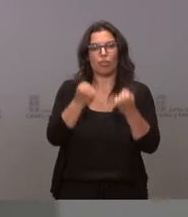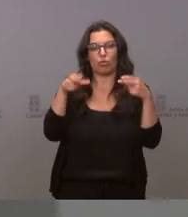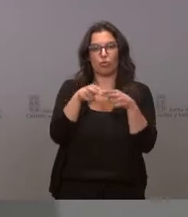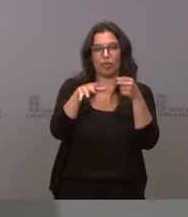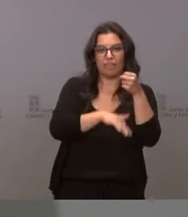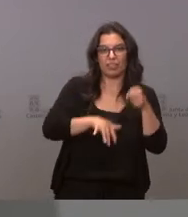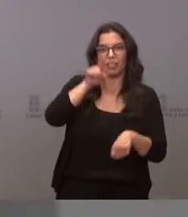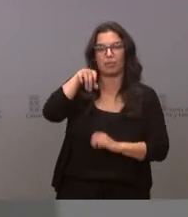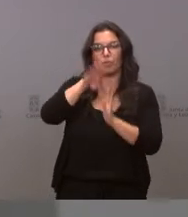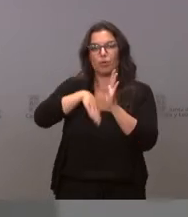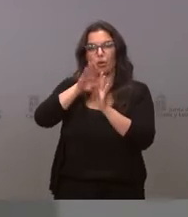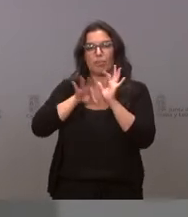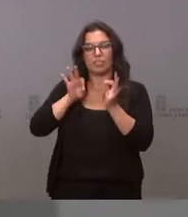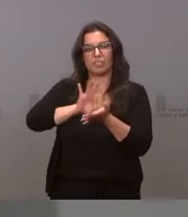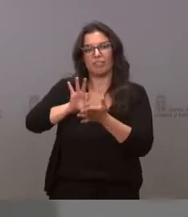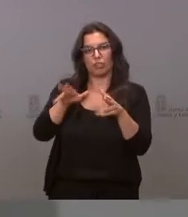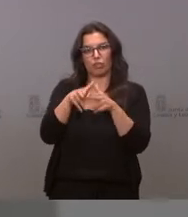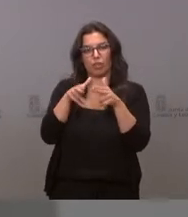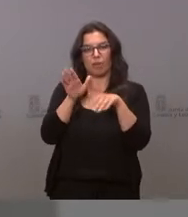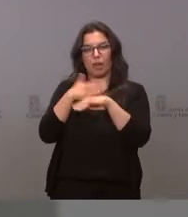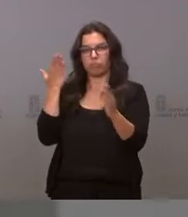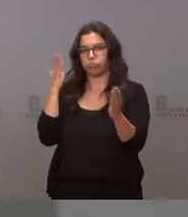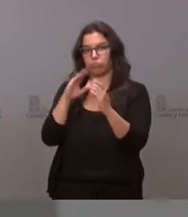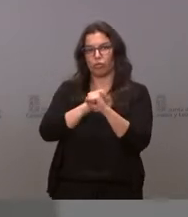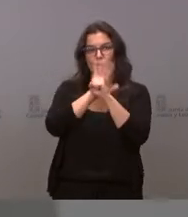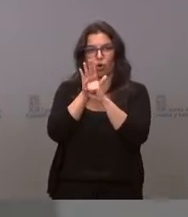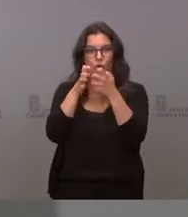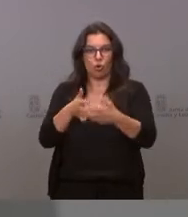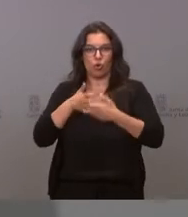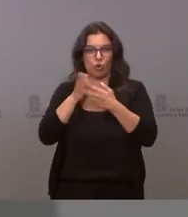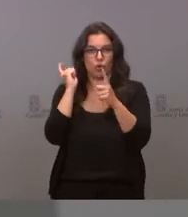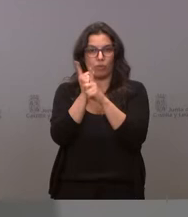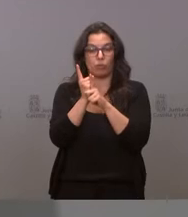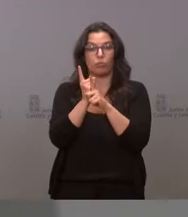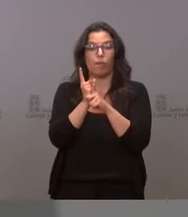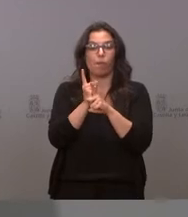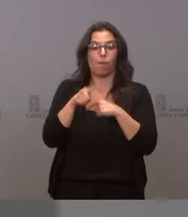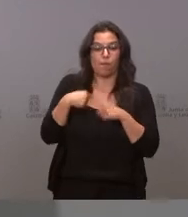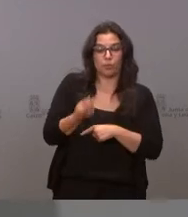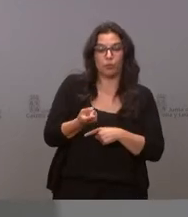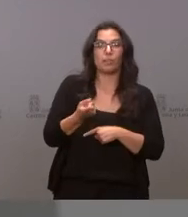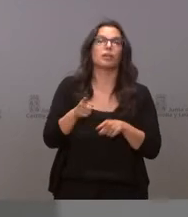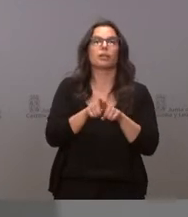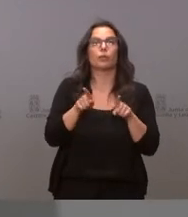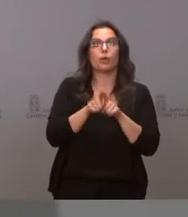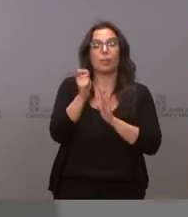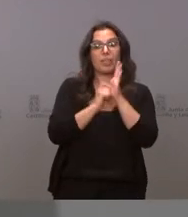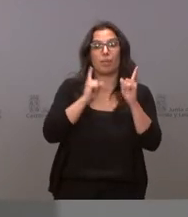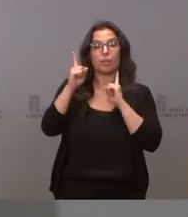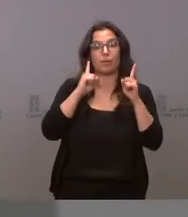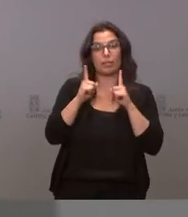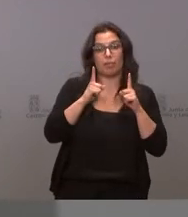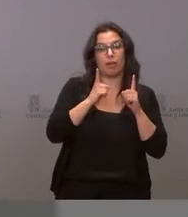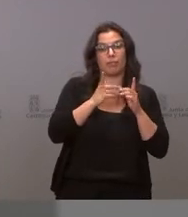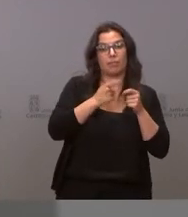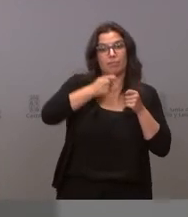programas de servicios sociales para hacer frente a la pandemia como consecuencia de la prolongación de las medidas preventivas para